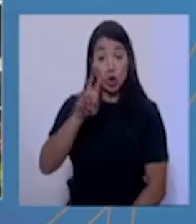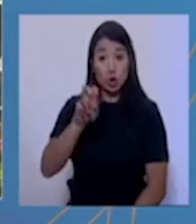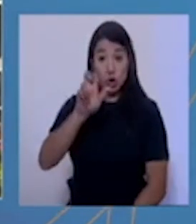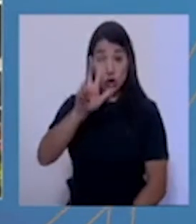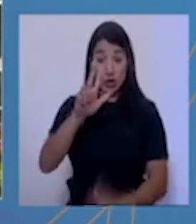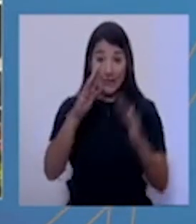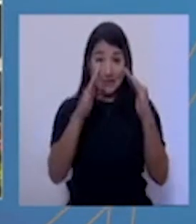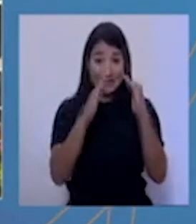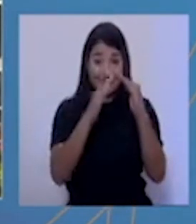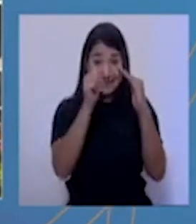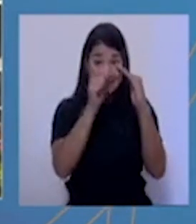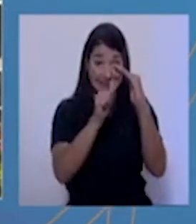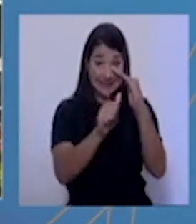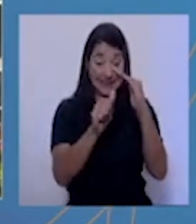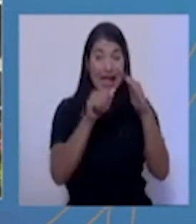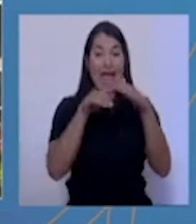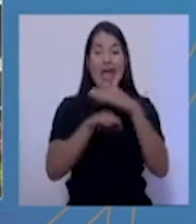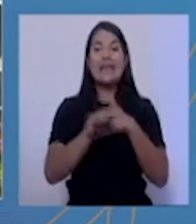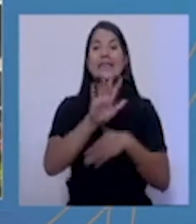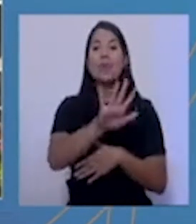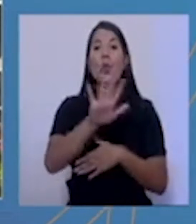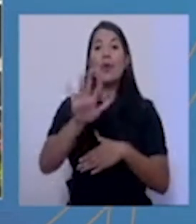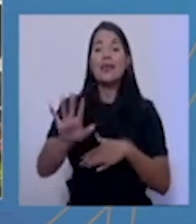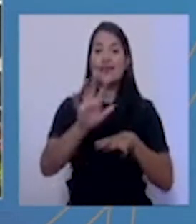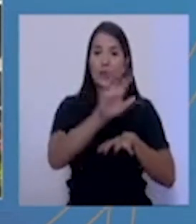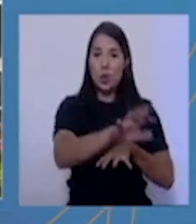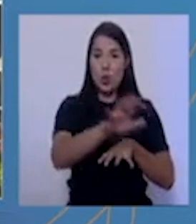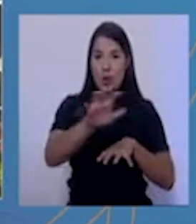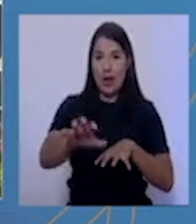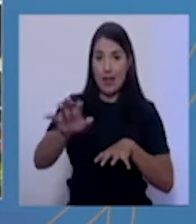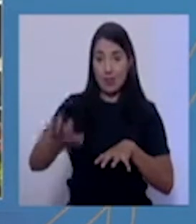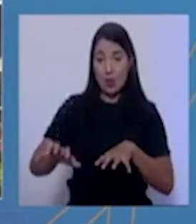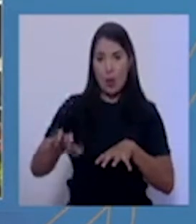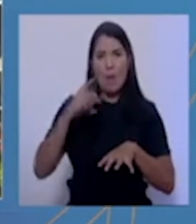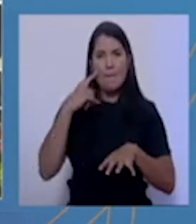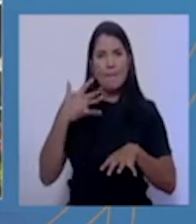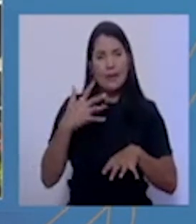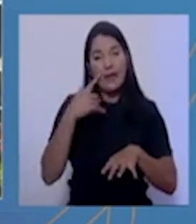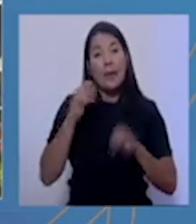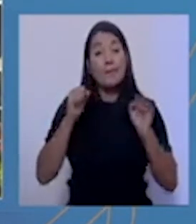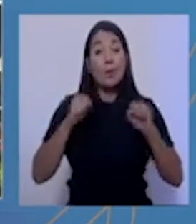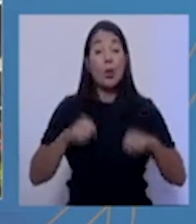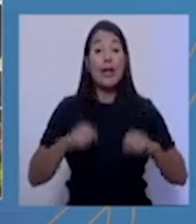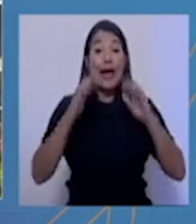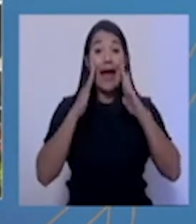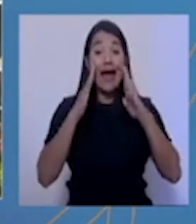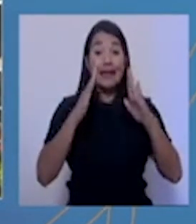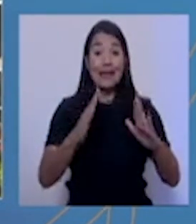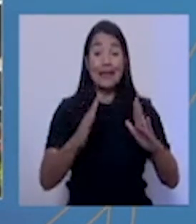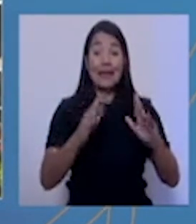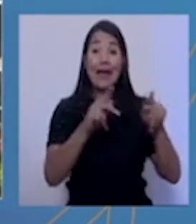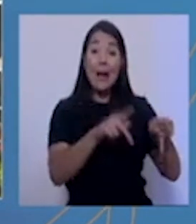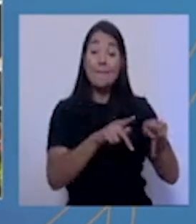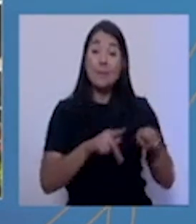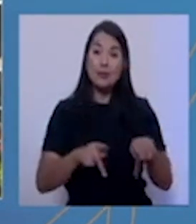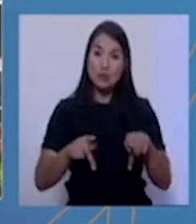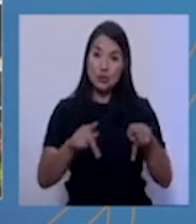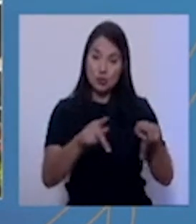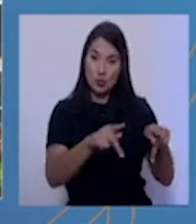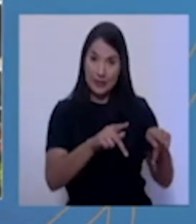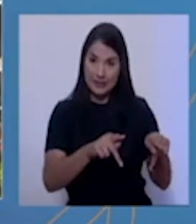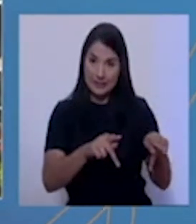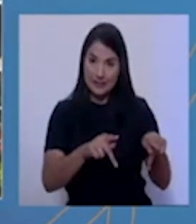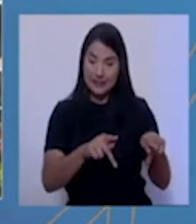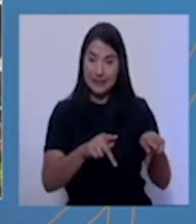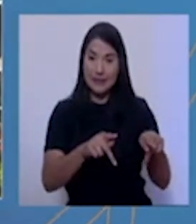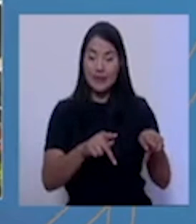en 55 cantones para la atención de población en caso de